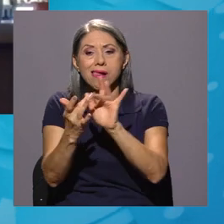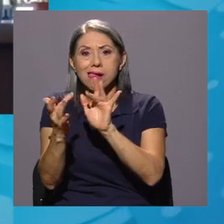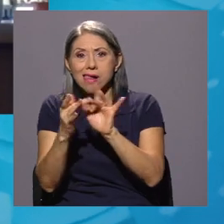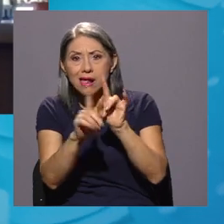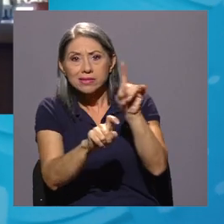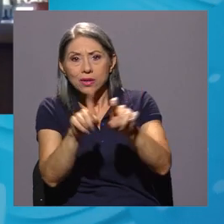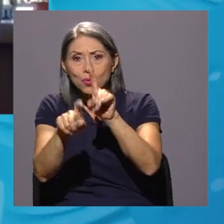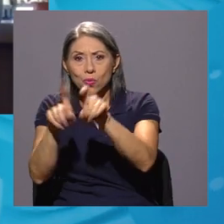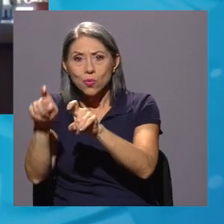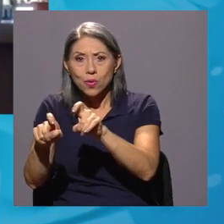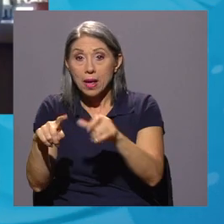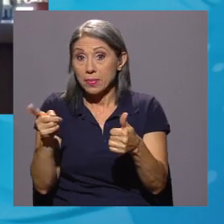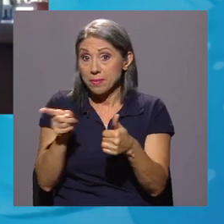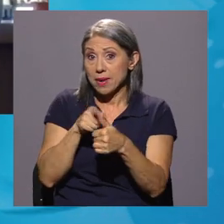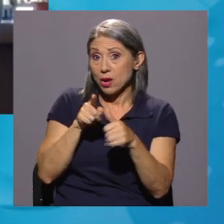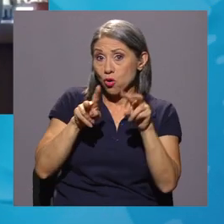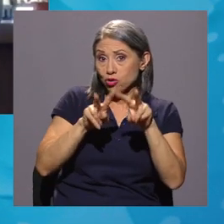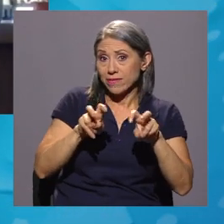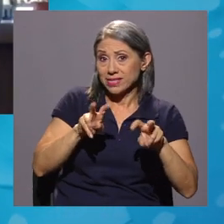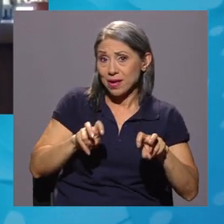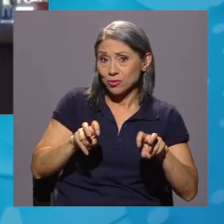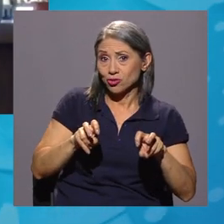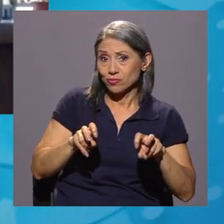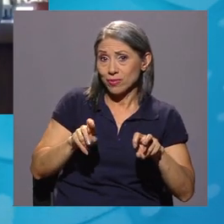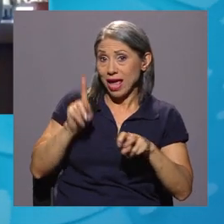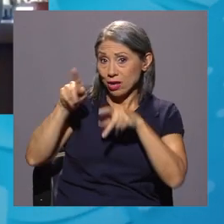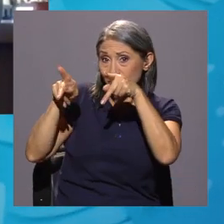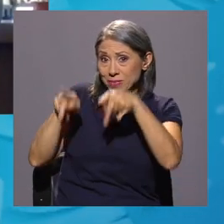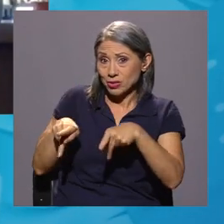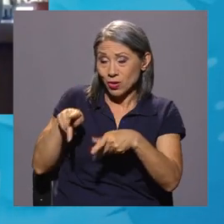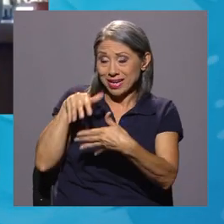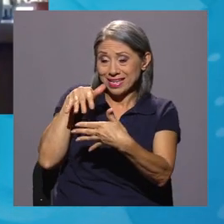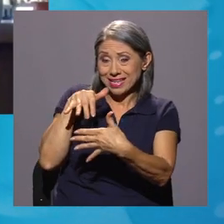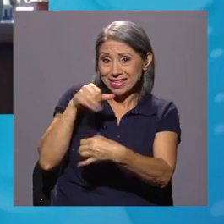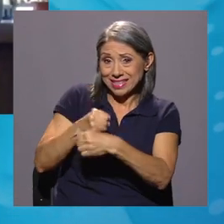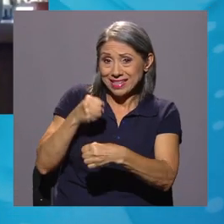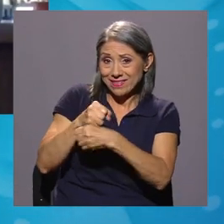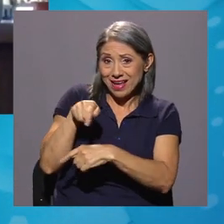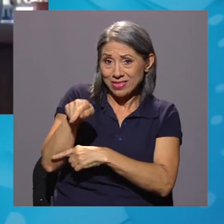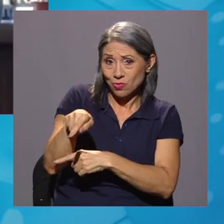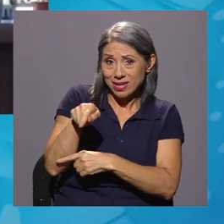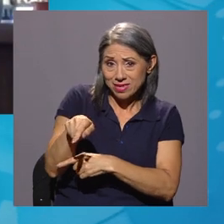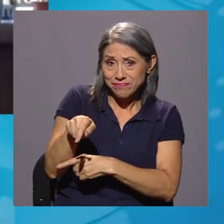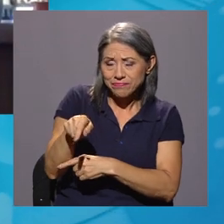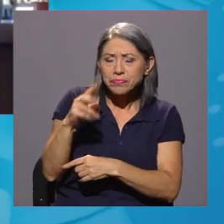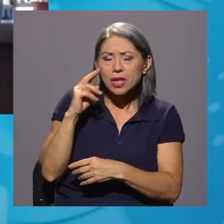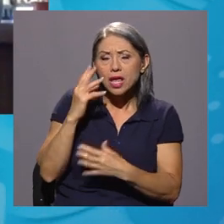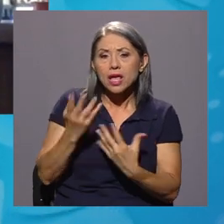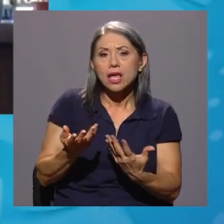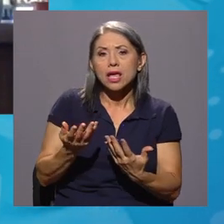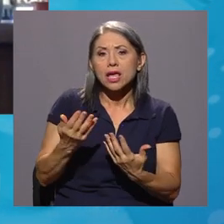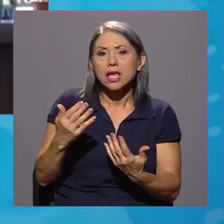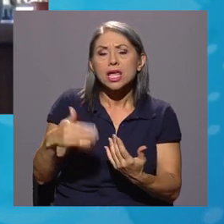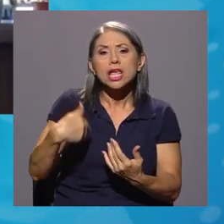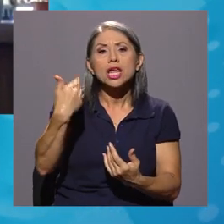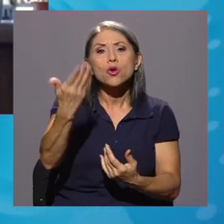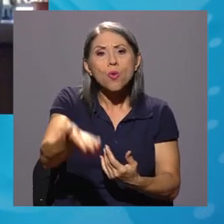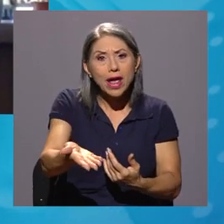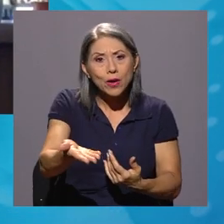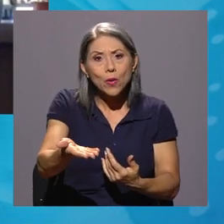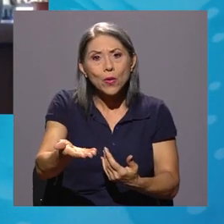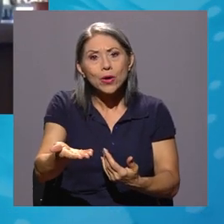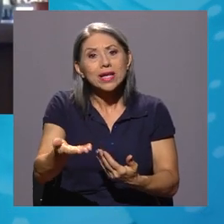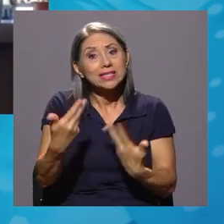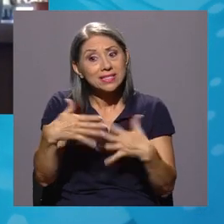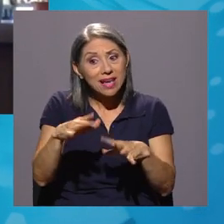revisamos, hay una persona que está trabajando en la unidad de estudios, específicamente en estos casos, y luego